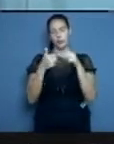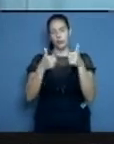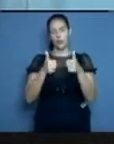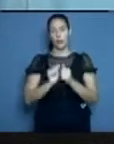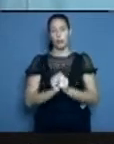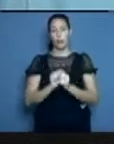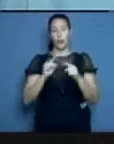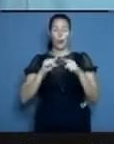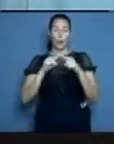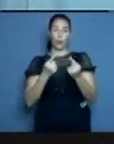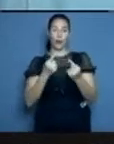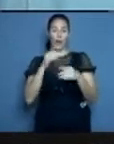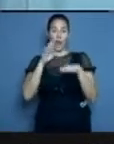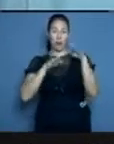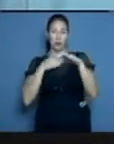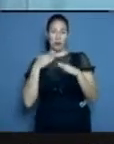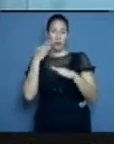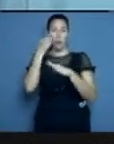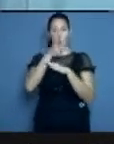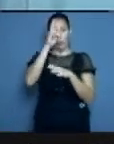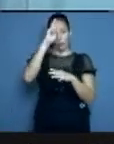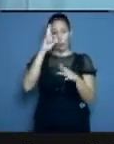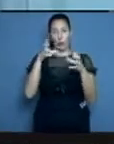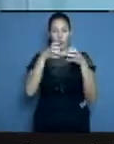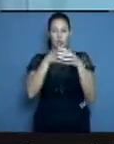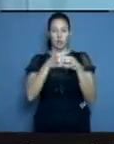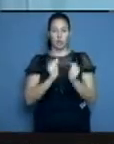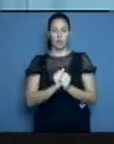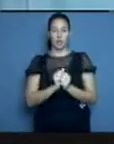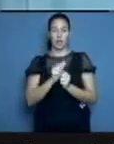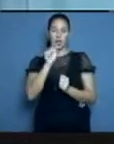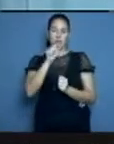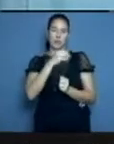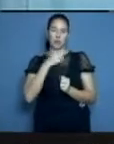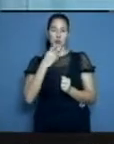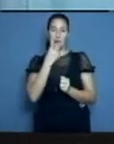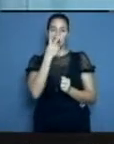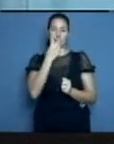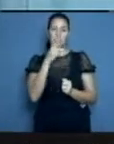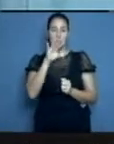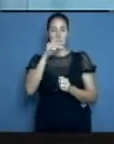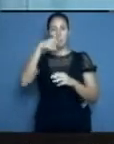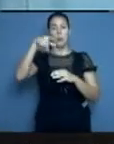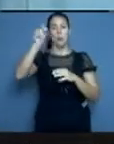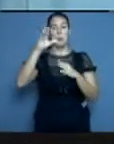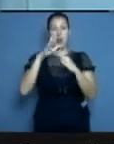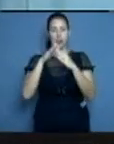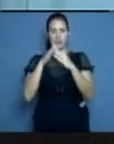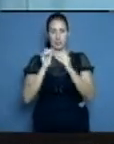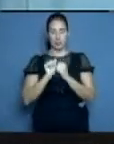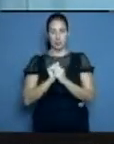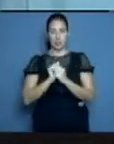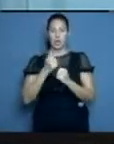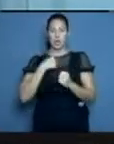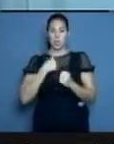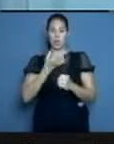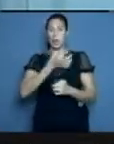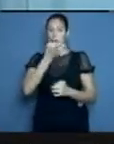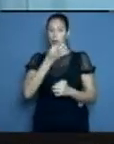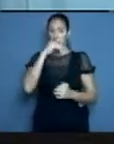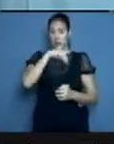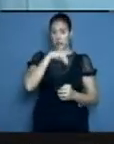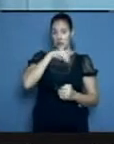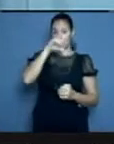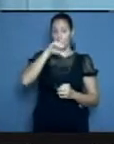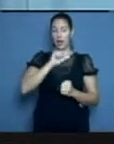policlínicos, nos atienden, tenemos síntomas, nos mandan para la casa y el médico de la familia ni se aparece. Siete, ocho días en la